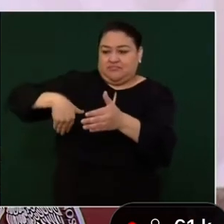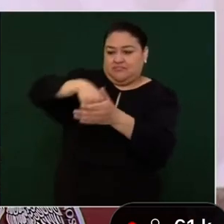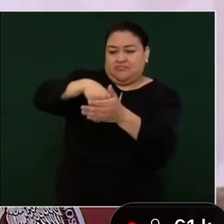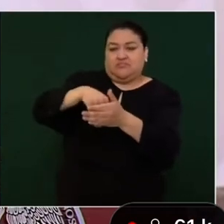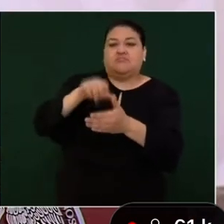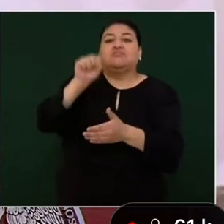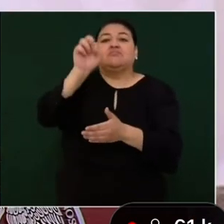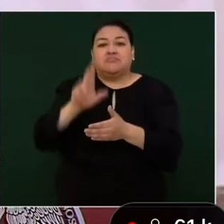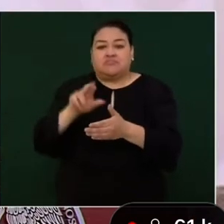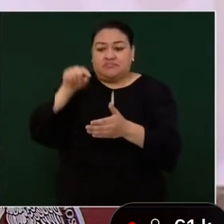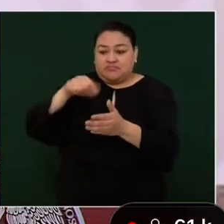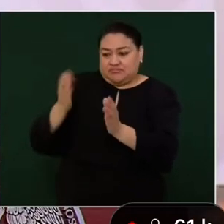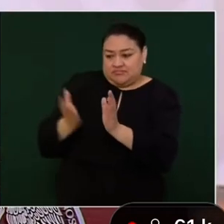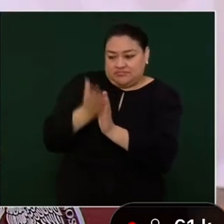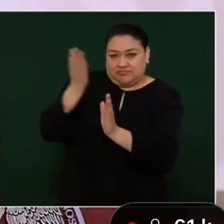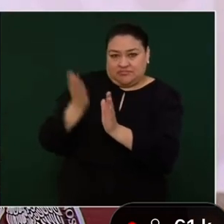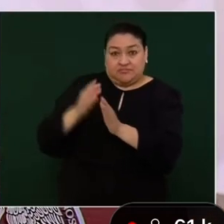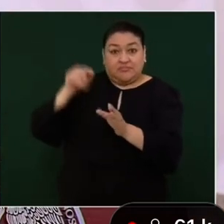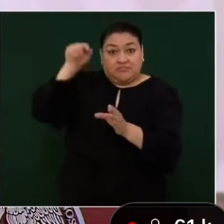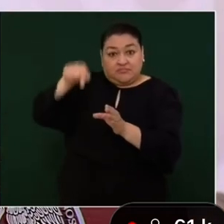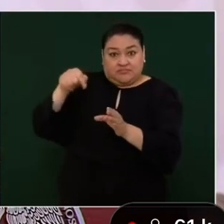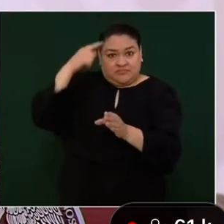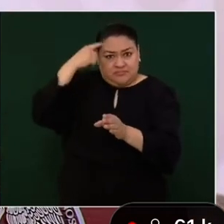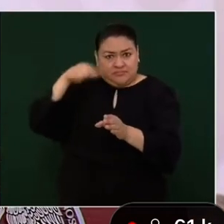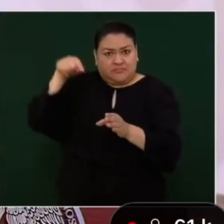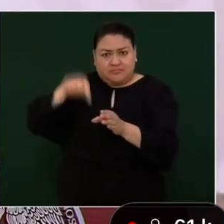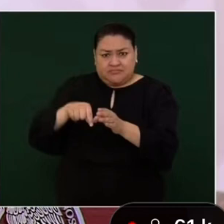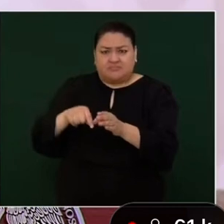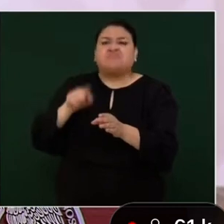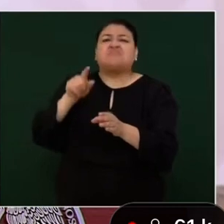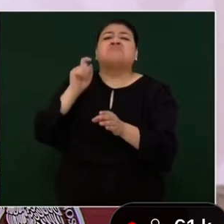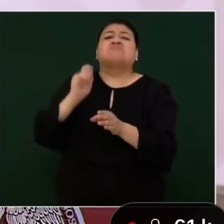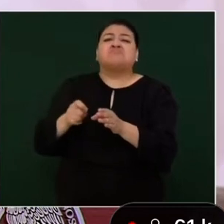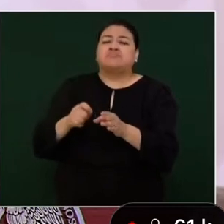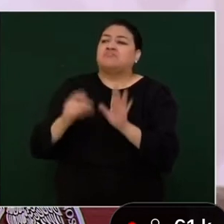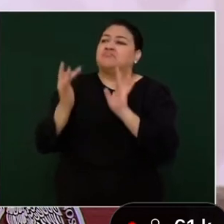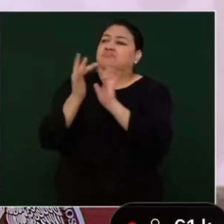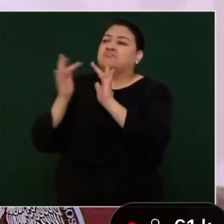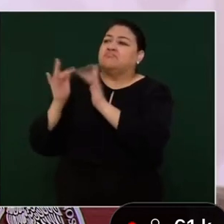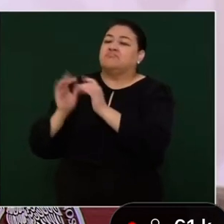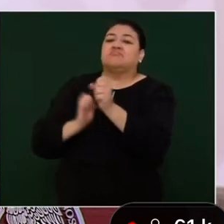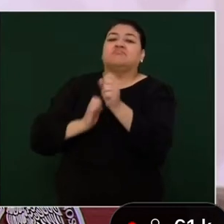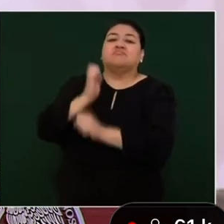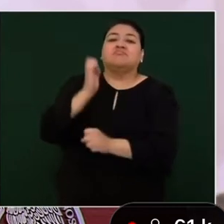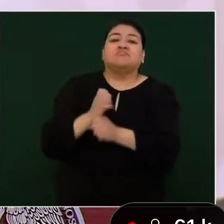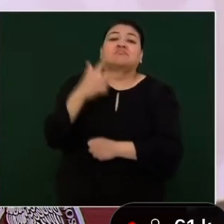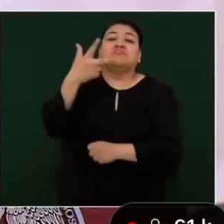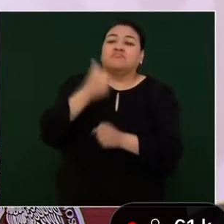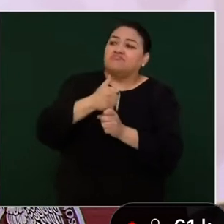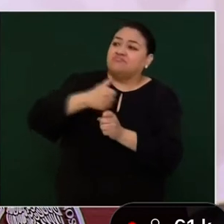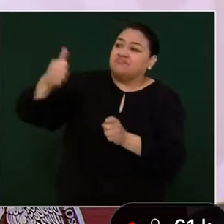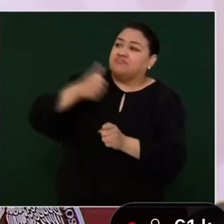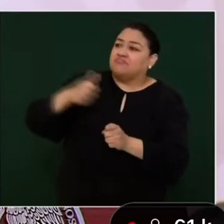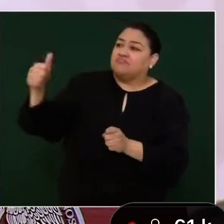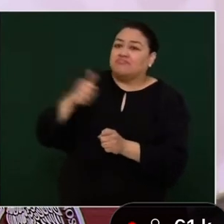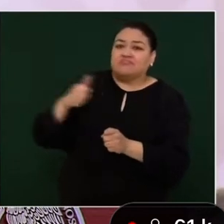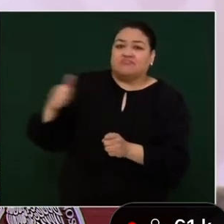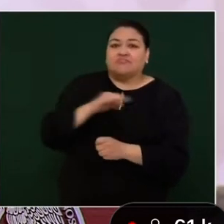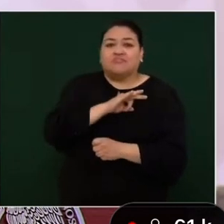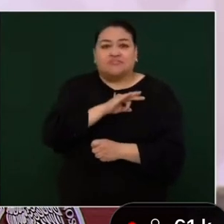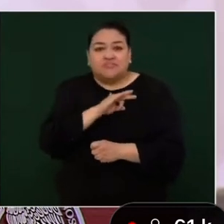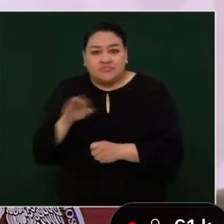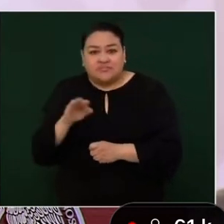construcción integral central de transporte que tendrá una conectividad con ocho estados de la República Mexicana y tendrá